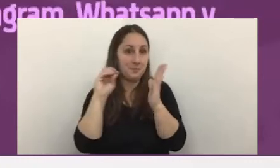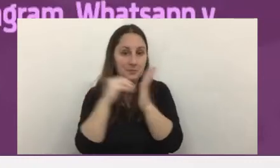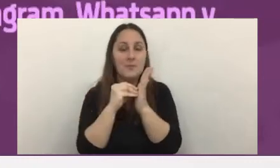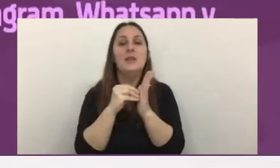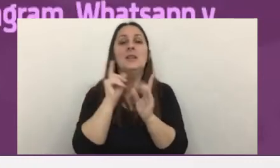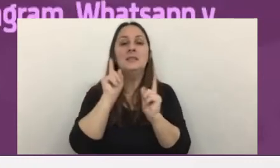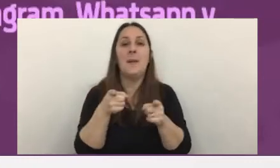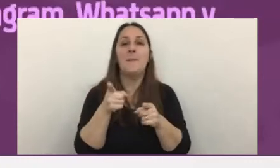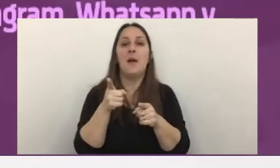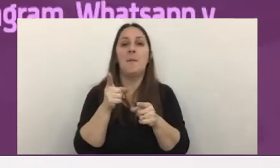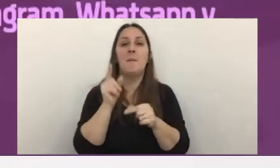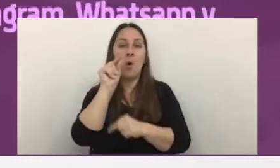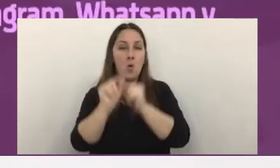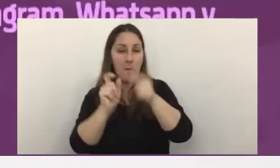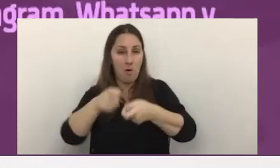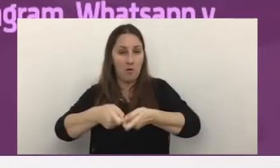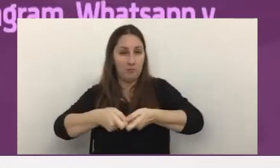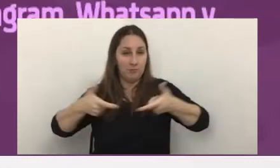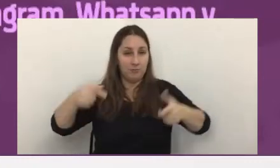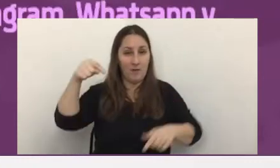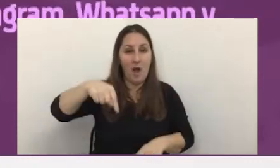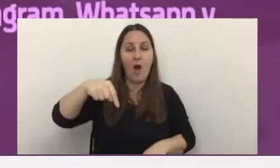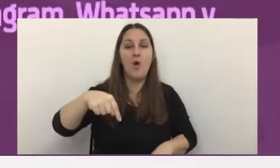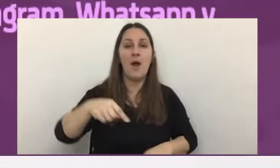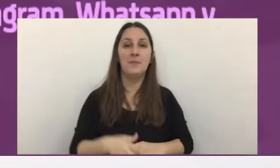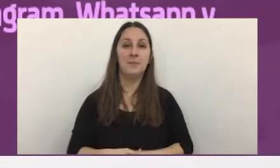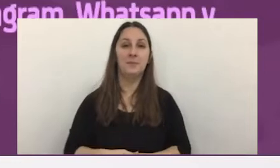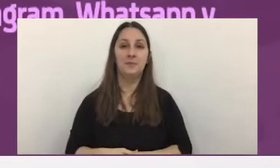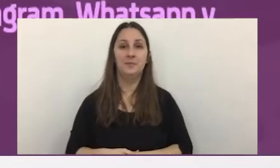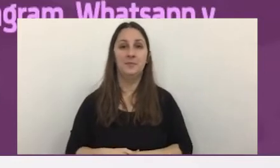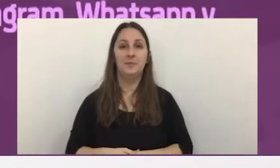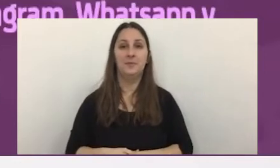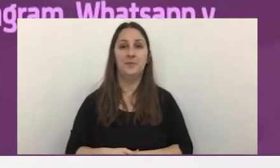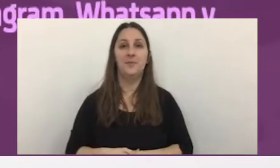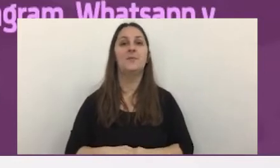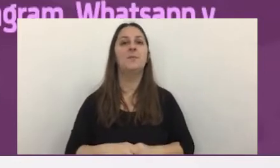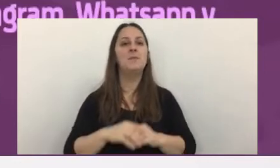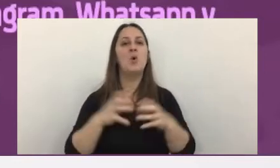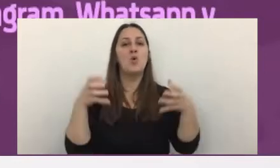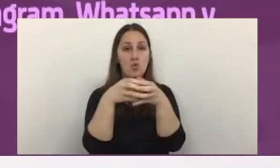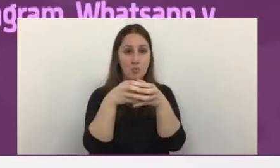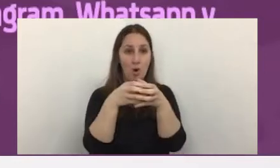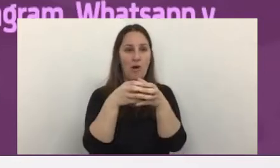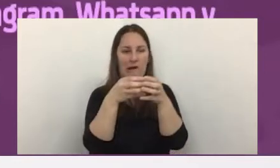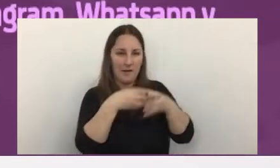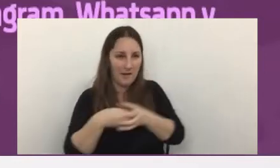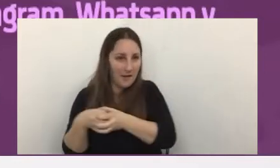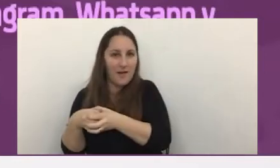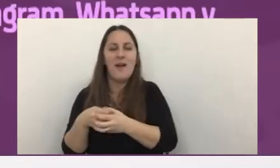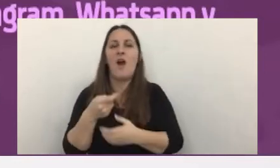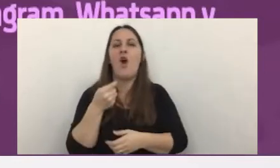mismo está empezando a pasar en el subsegmento de compras a partir de